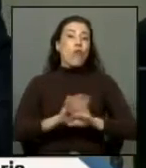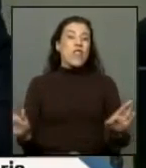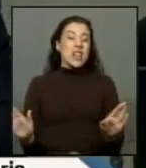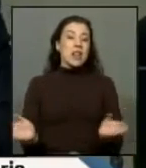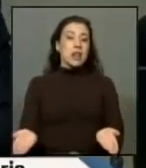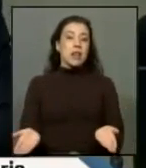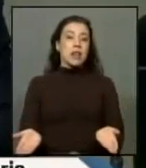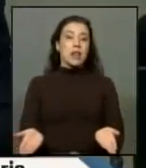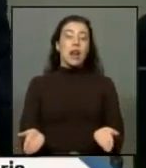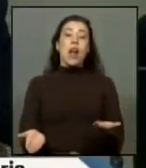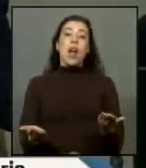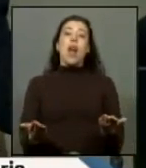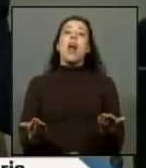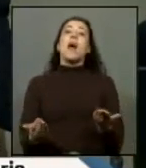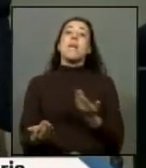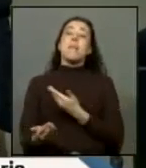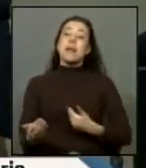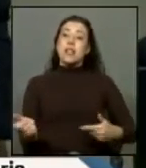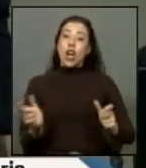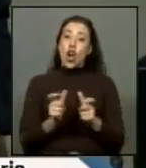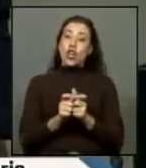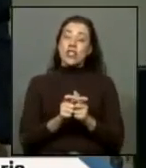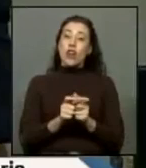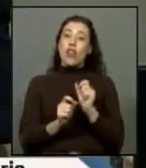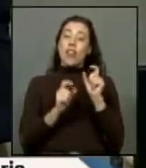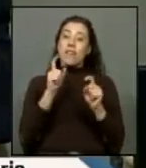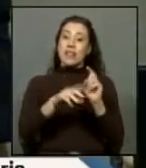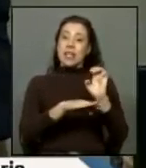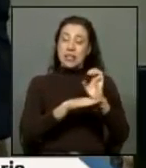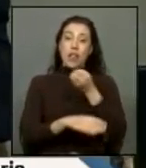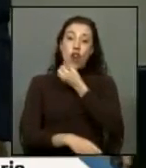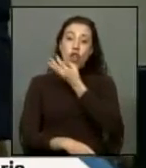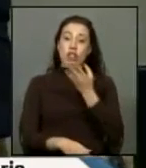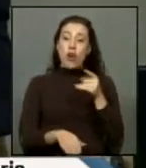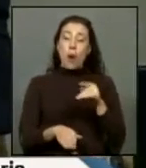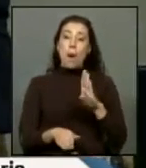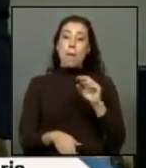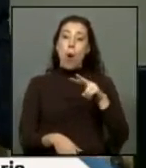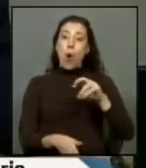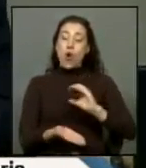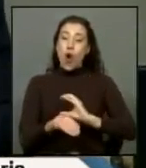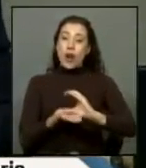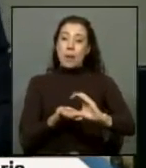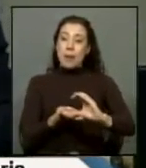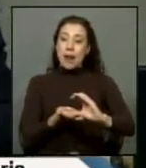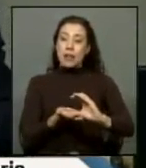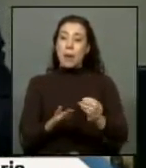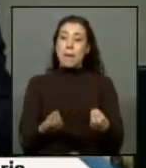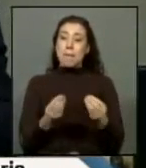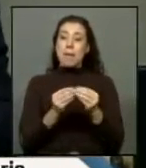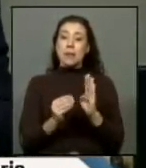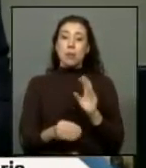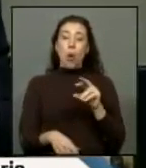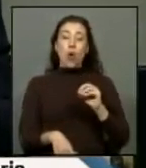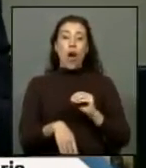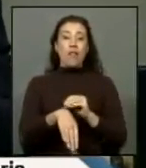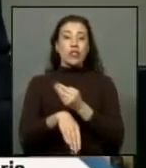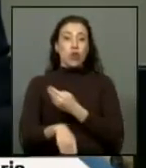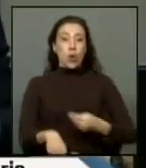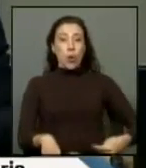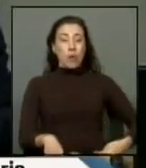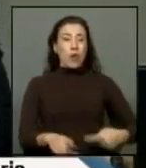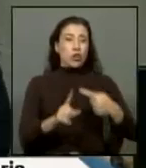lo decía el propio presidente del Consejo de Defensa del Estado este bono reparatorio más el bono que anunció el gobierno que